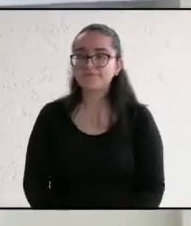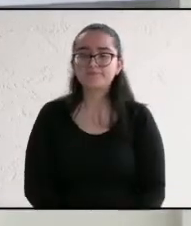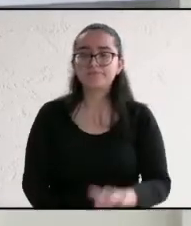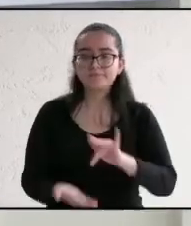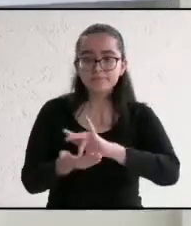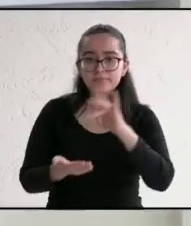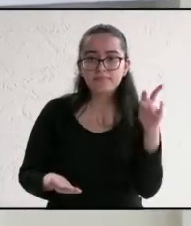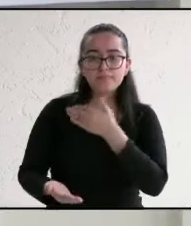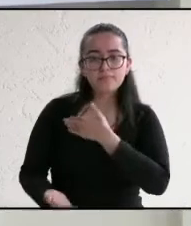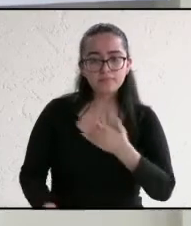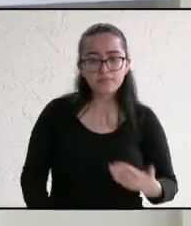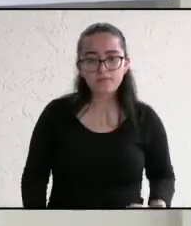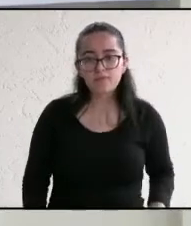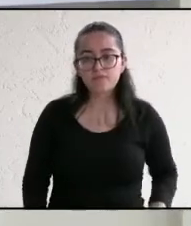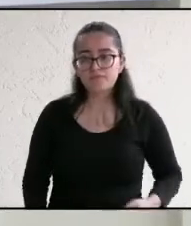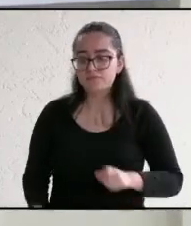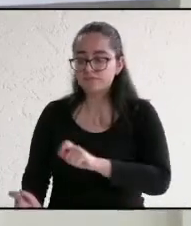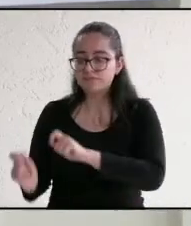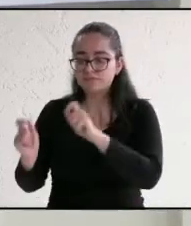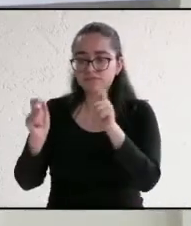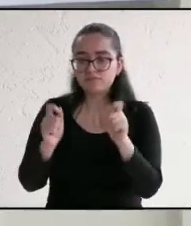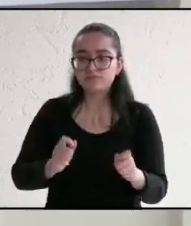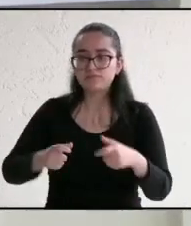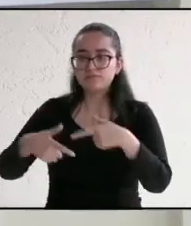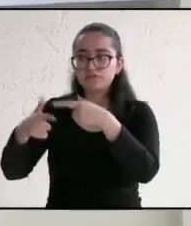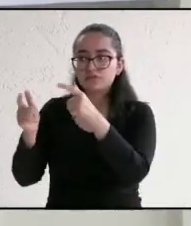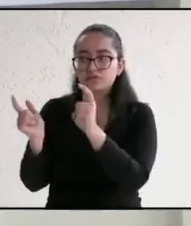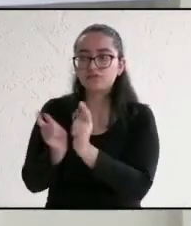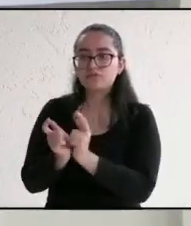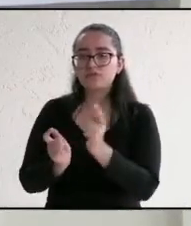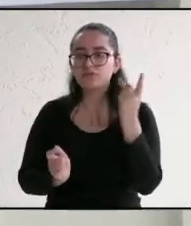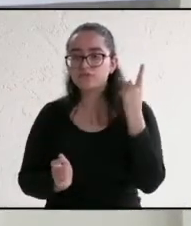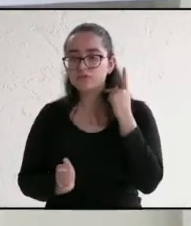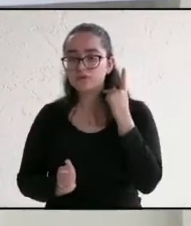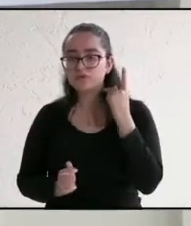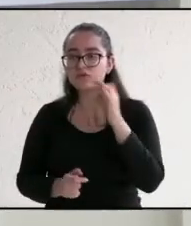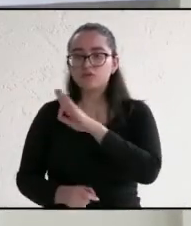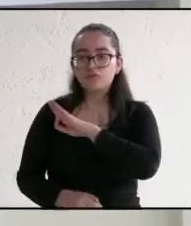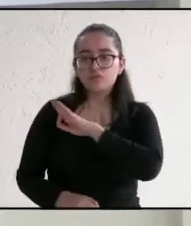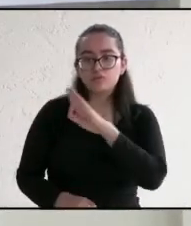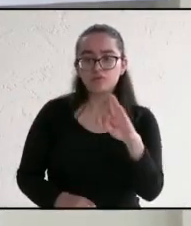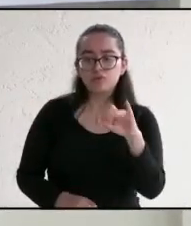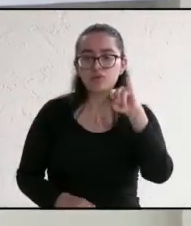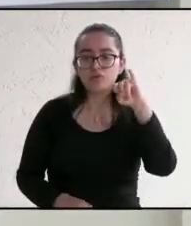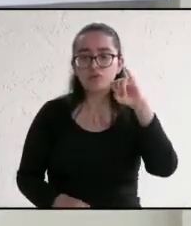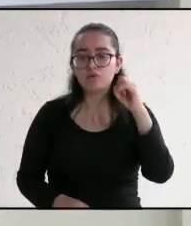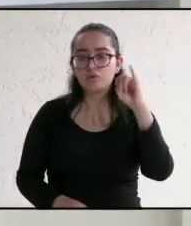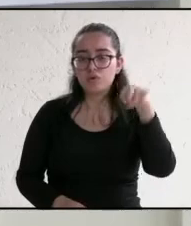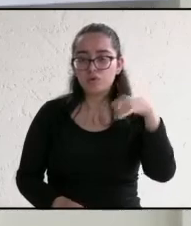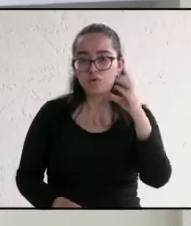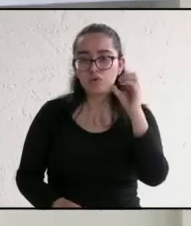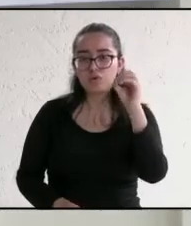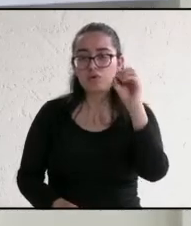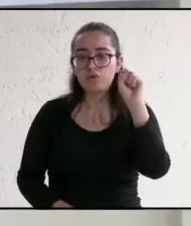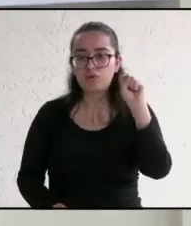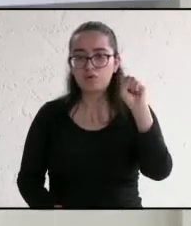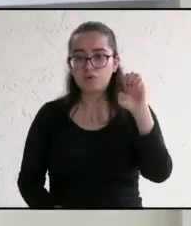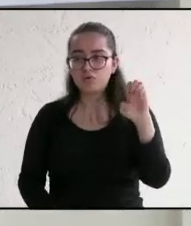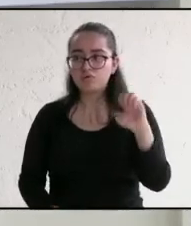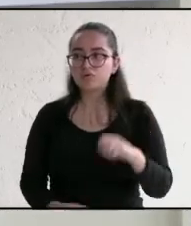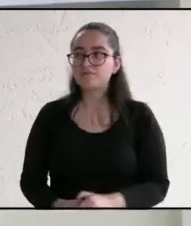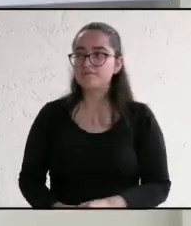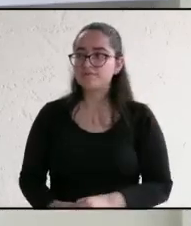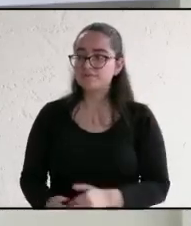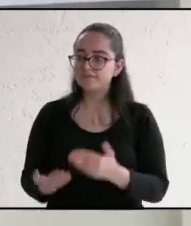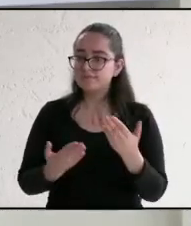Gracias, candidato. Continuamos con el candidato de Podemos, José Filemón. Adelante, candidato,